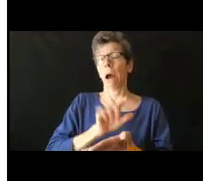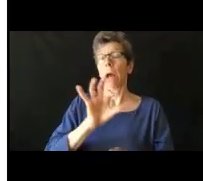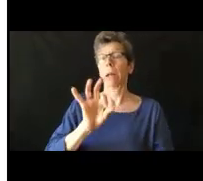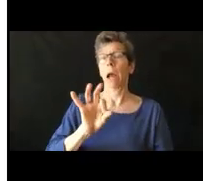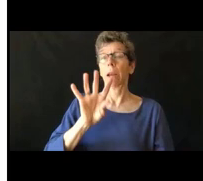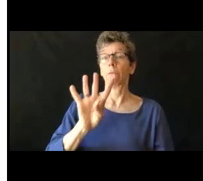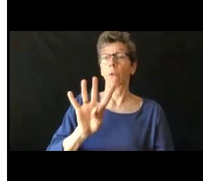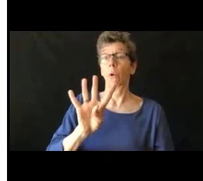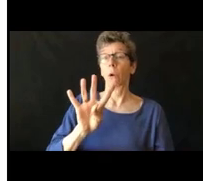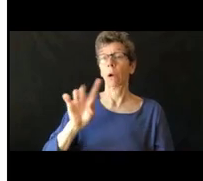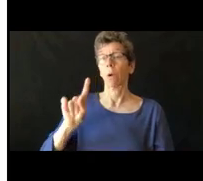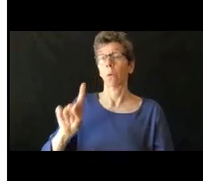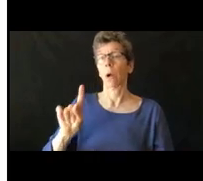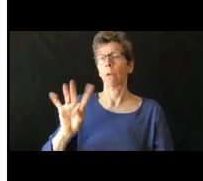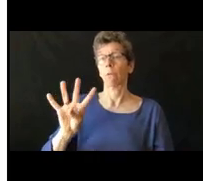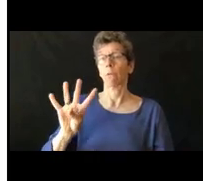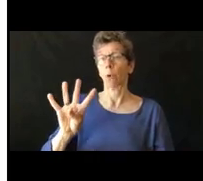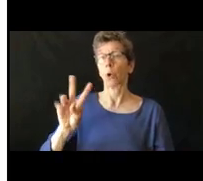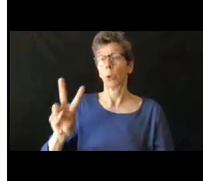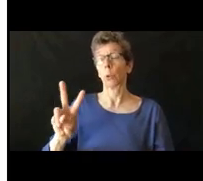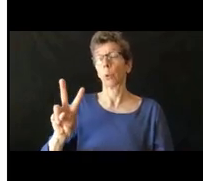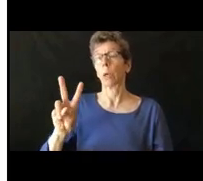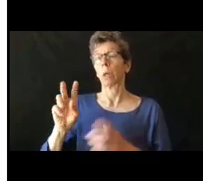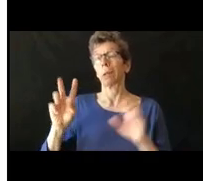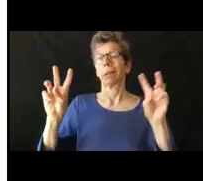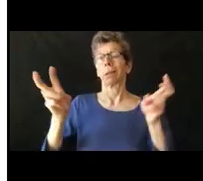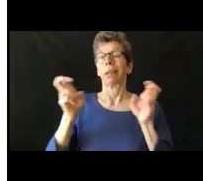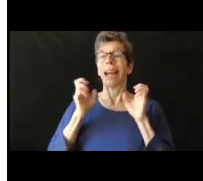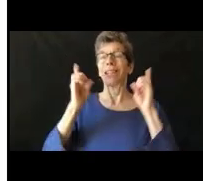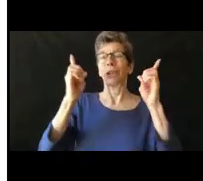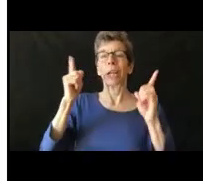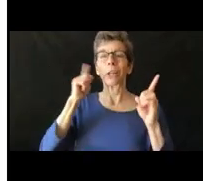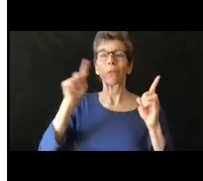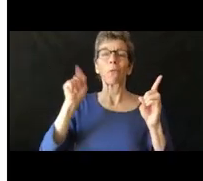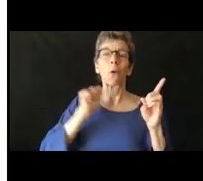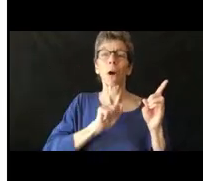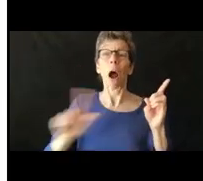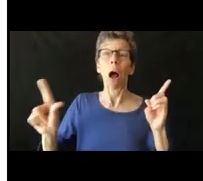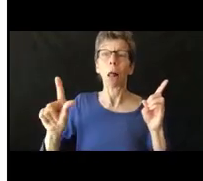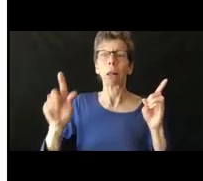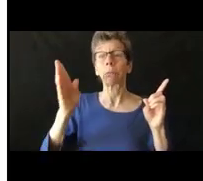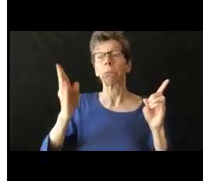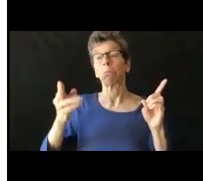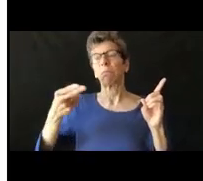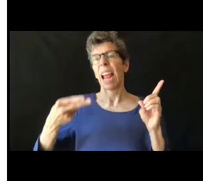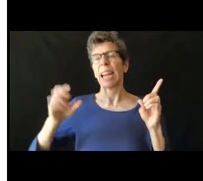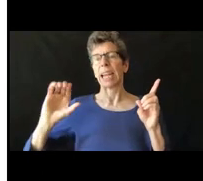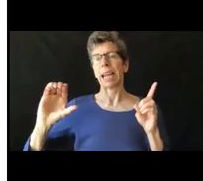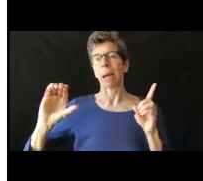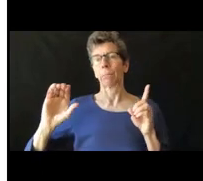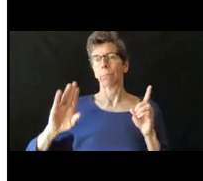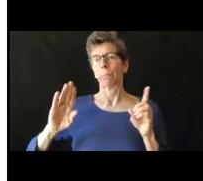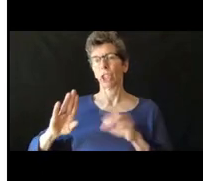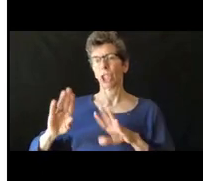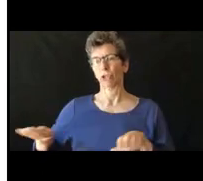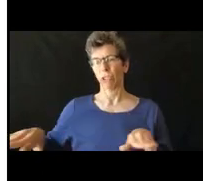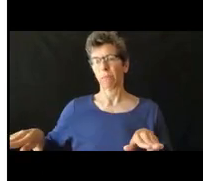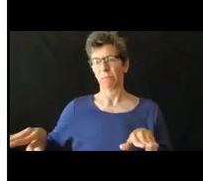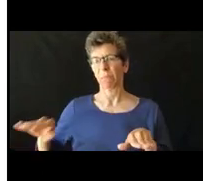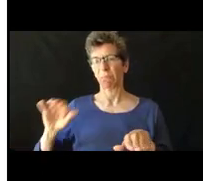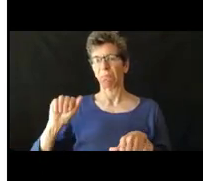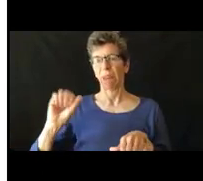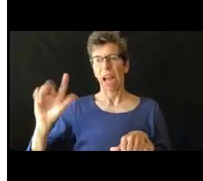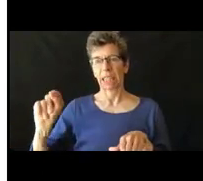pública, que fue educación para todos los niños discapacitados. Y este proyecto de ley fue